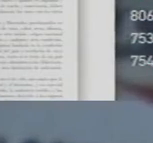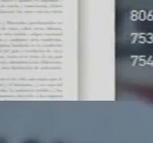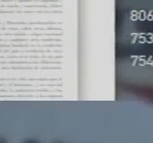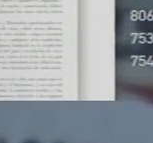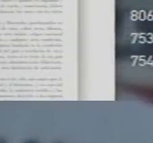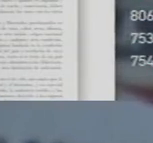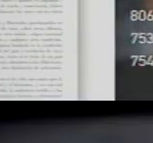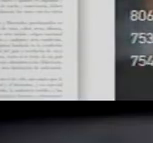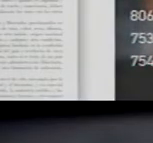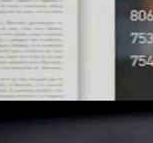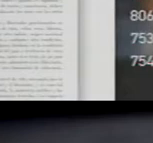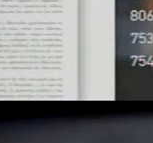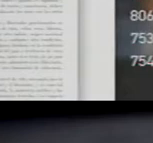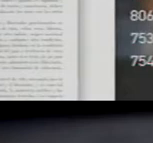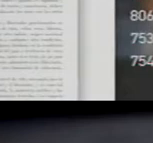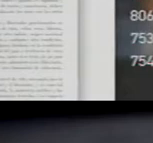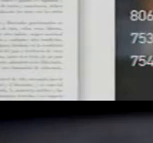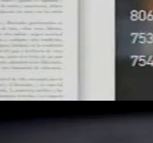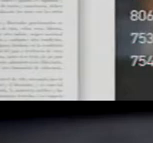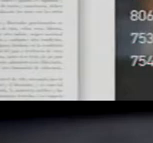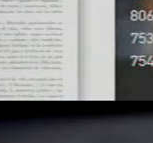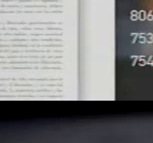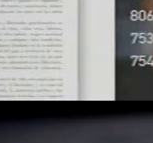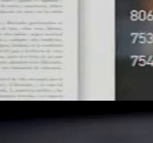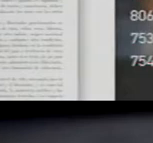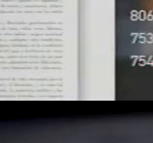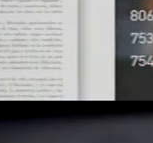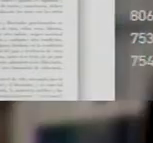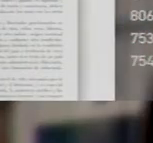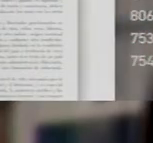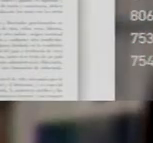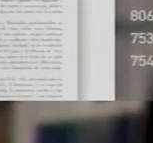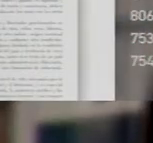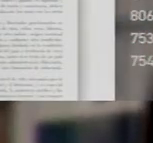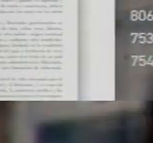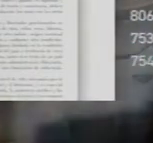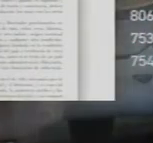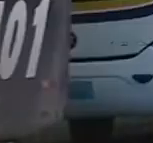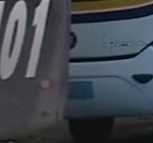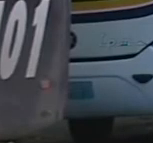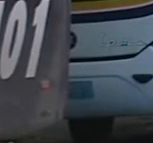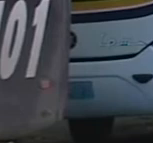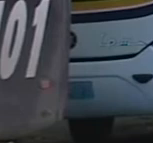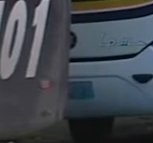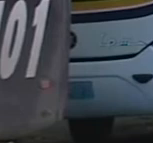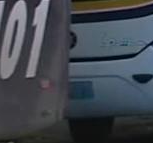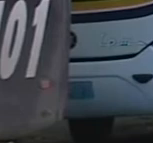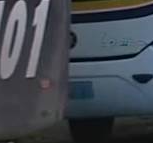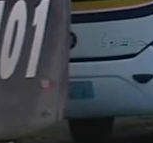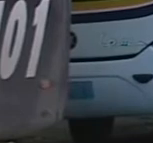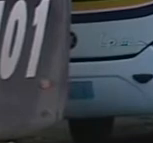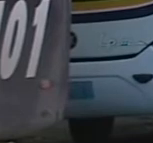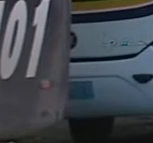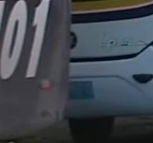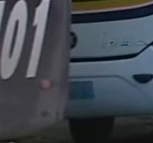806 753 Y 754 De esta forma Las compañías Que tomarán Las nuevas líneas